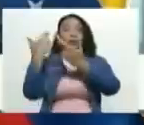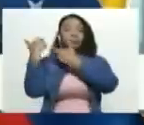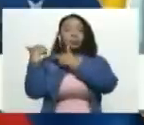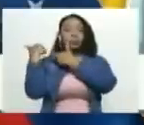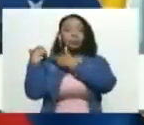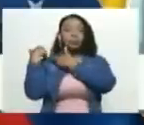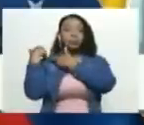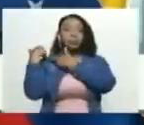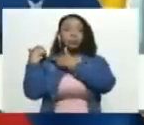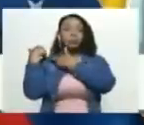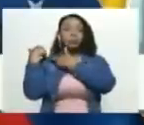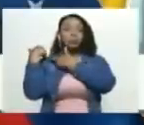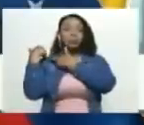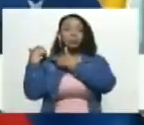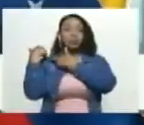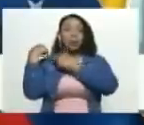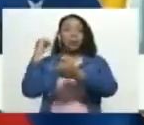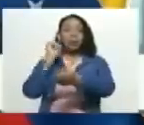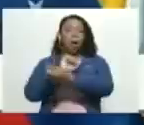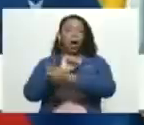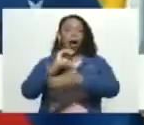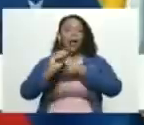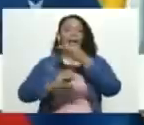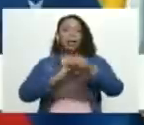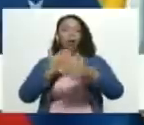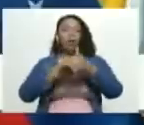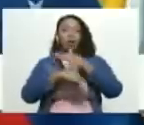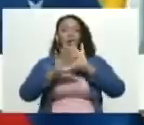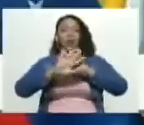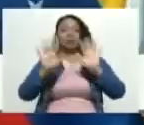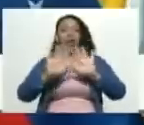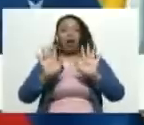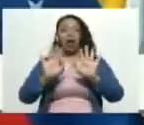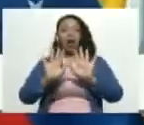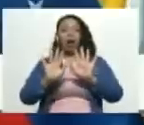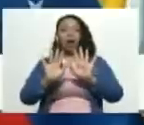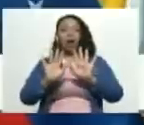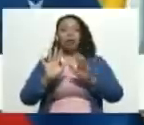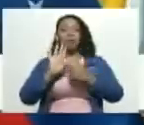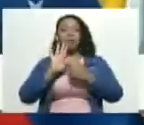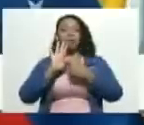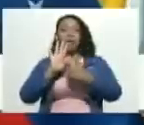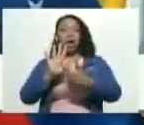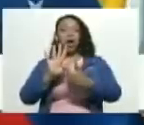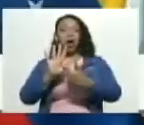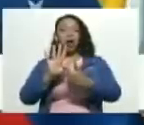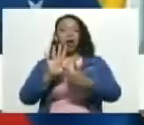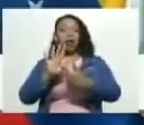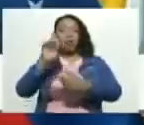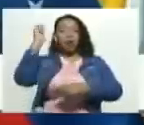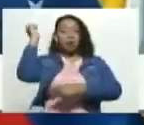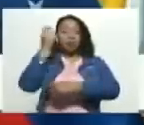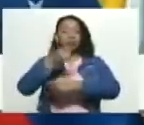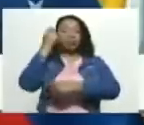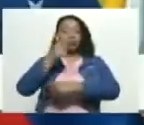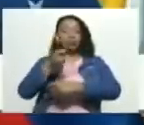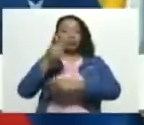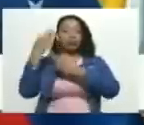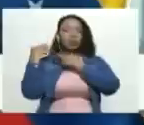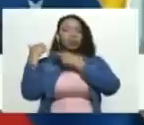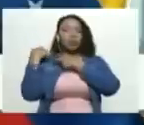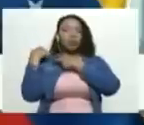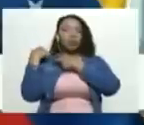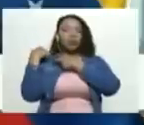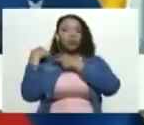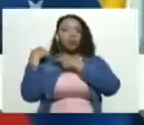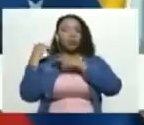de aprehensión que fueron ya tramitadas por el tribunal respectivo por los delitos